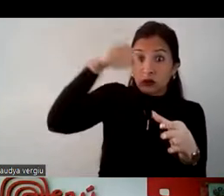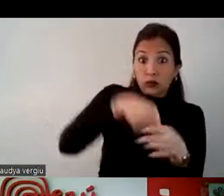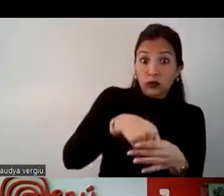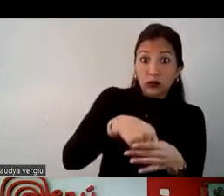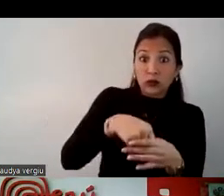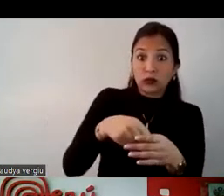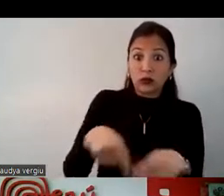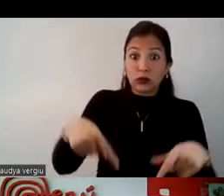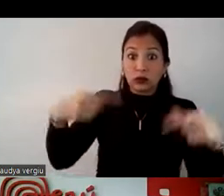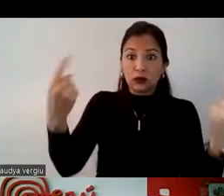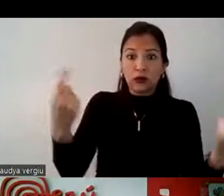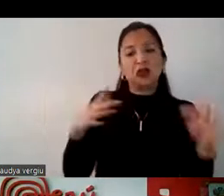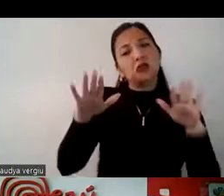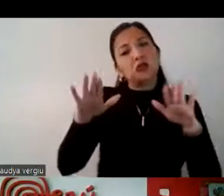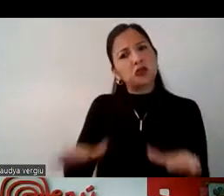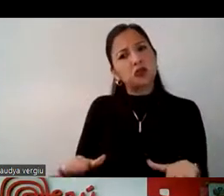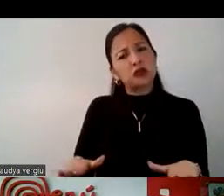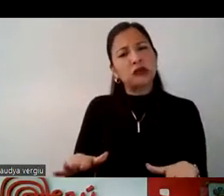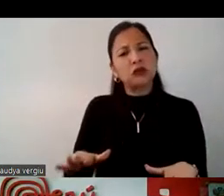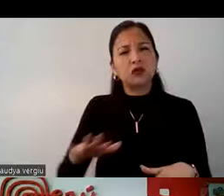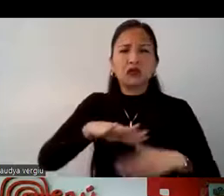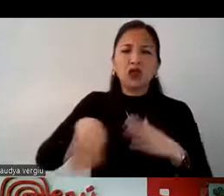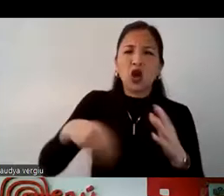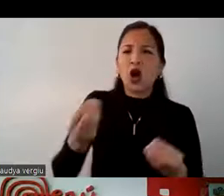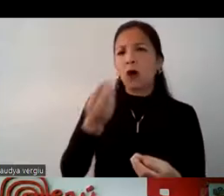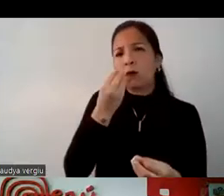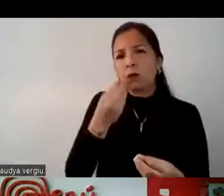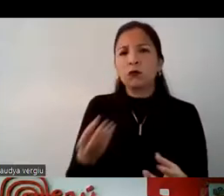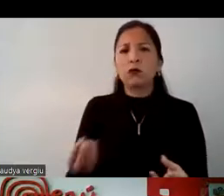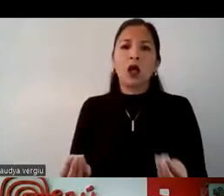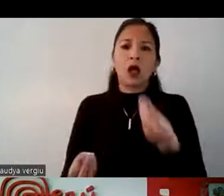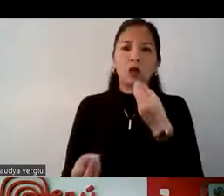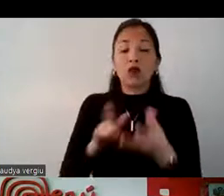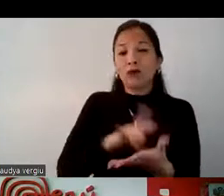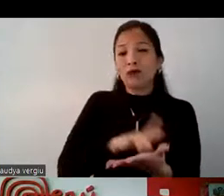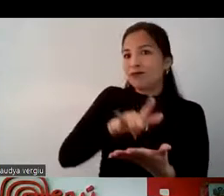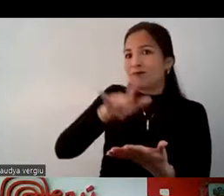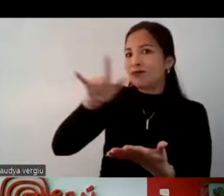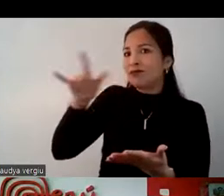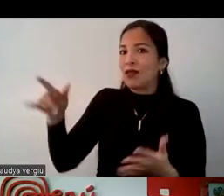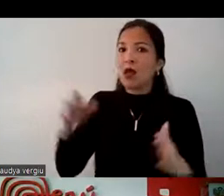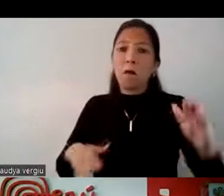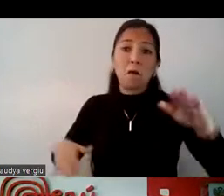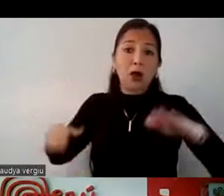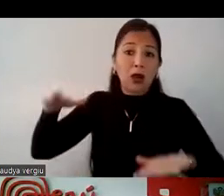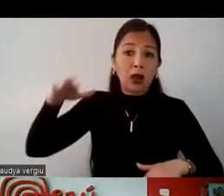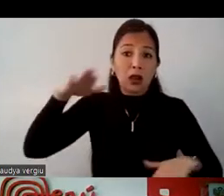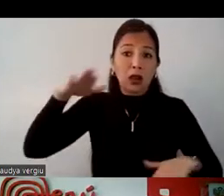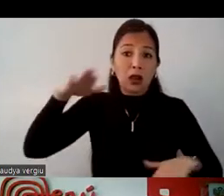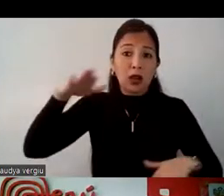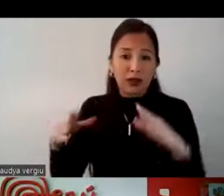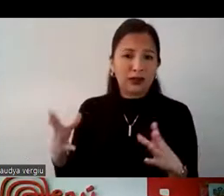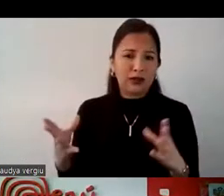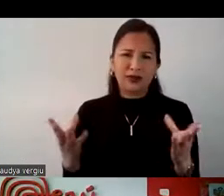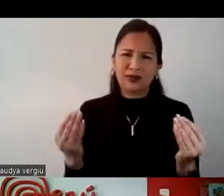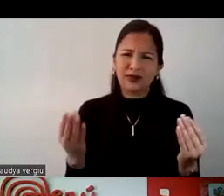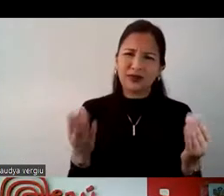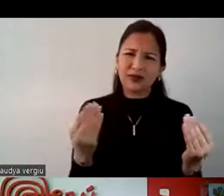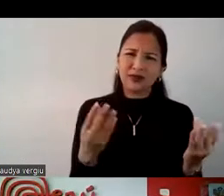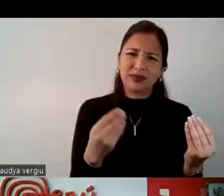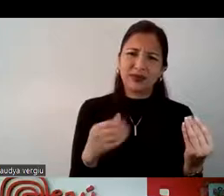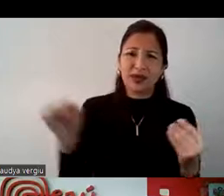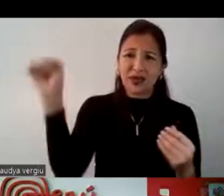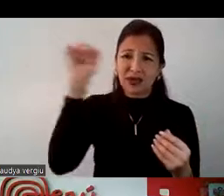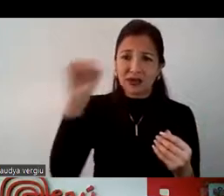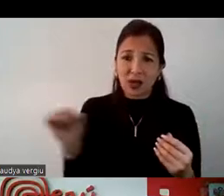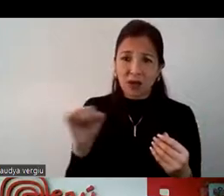ellos, eh, se quedan en la ciudad para comer, para almorzar, luego se van a la zona de playas, imperdible. Tú vas un sábado a las